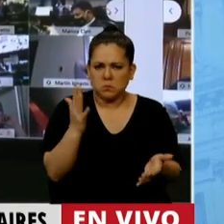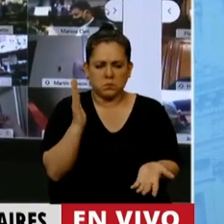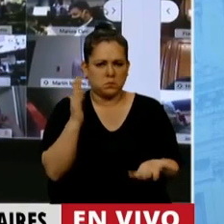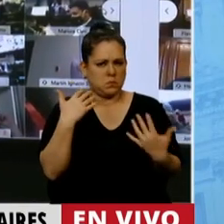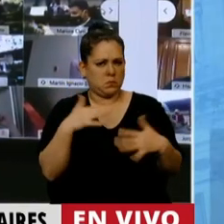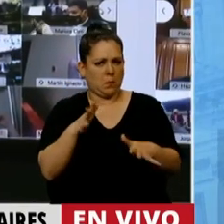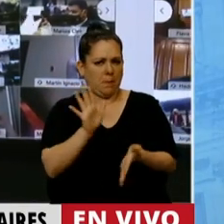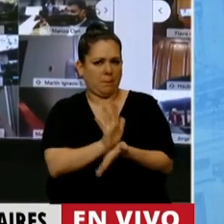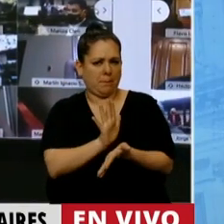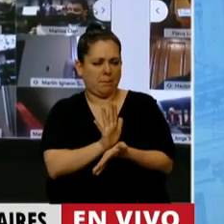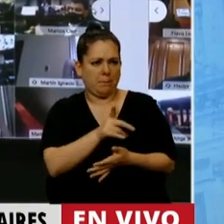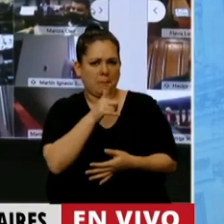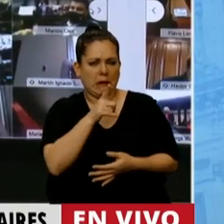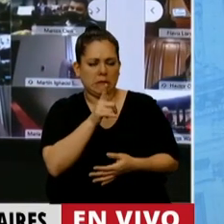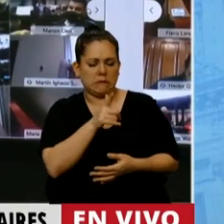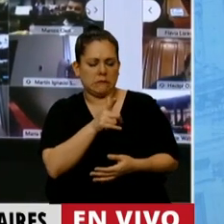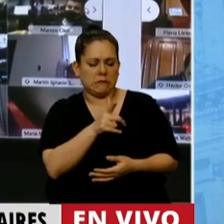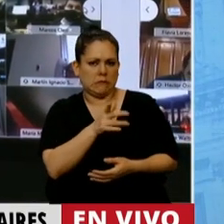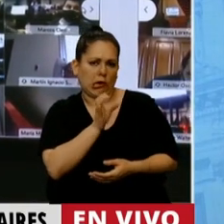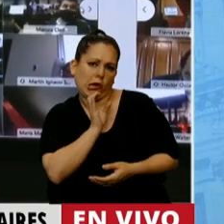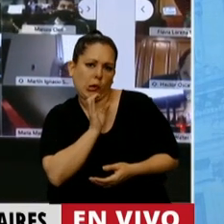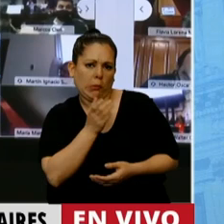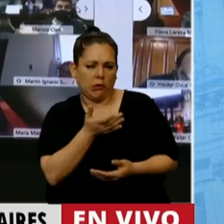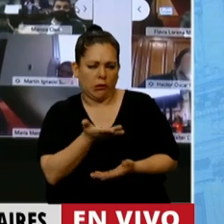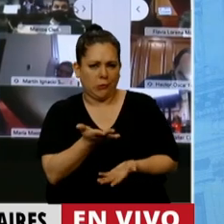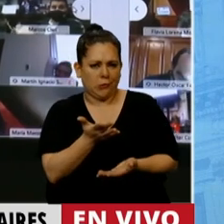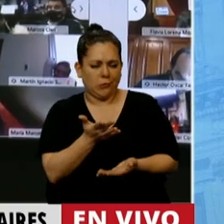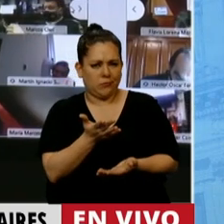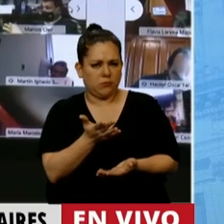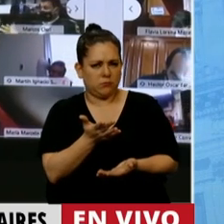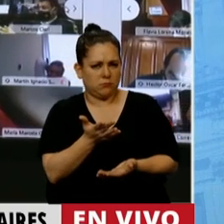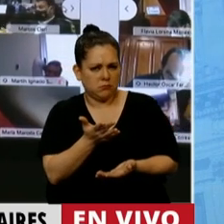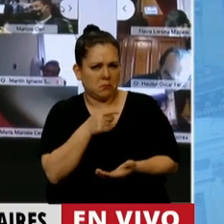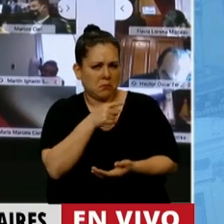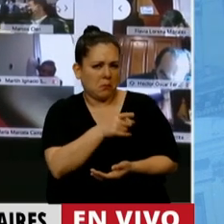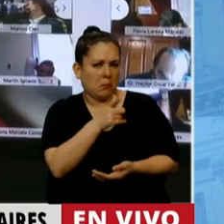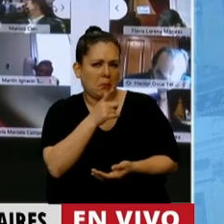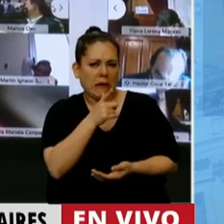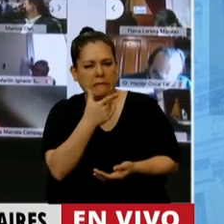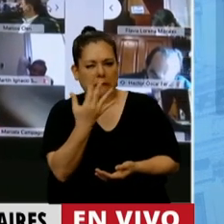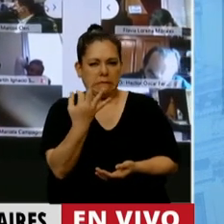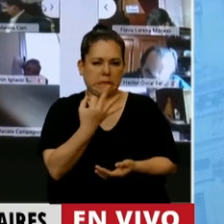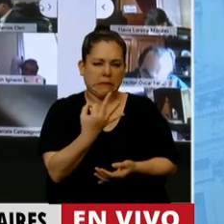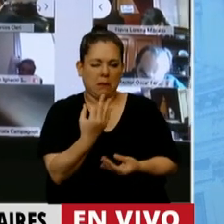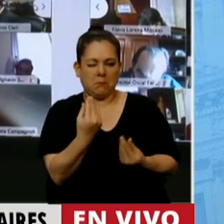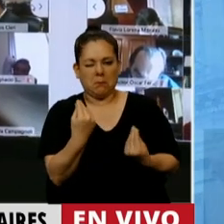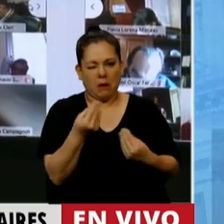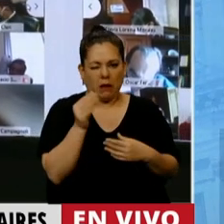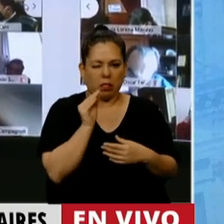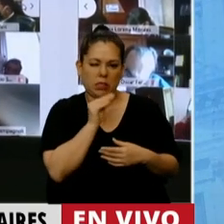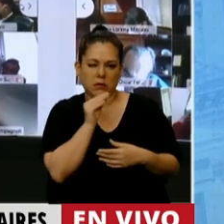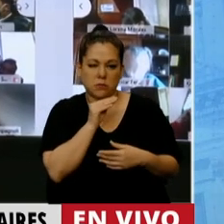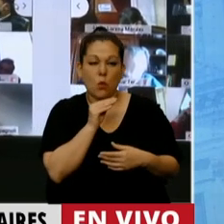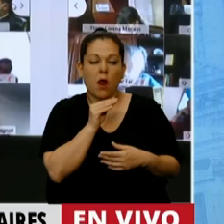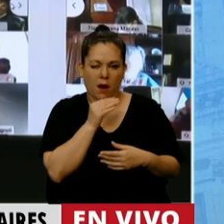graciosa, sino es que fuera eso un operativo especial para disimular la